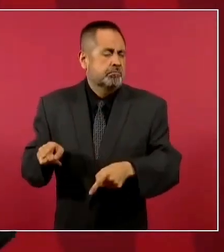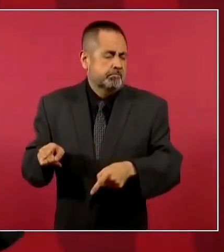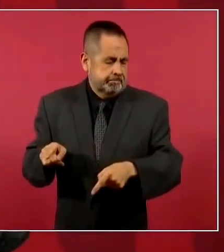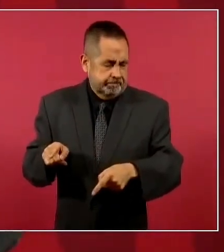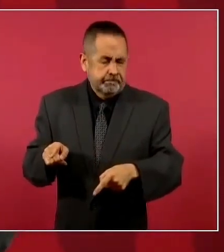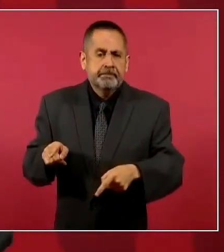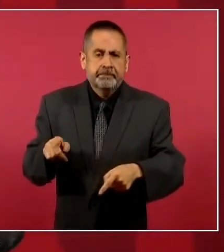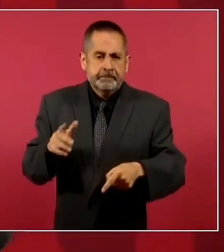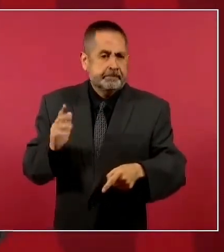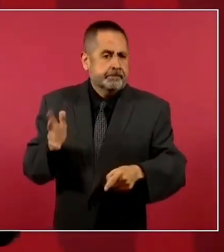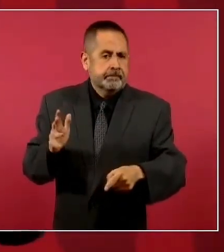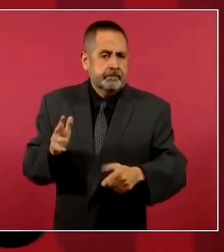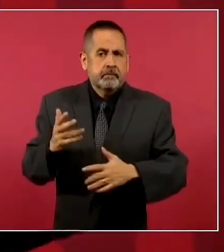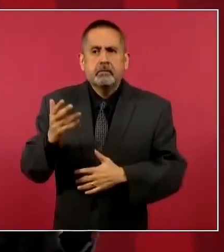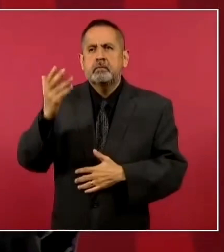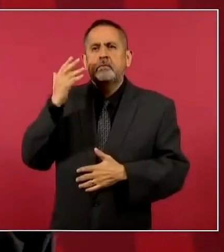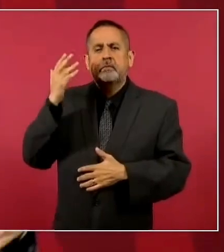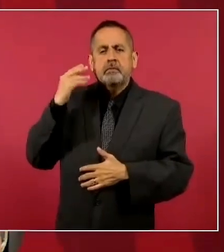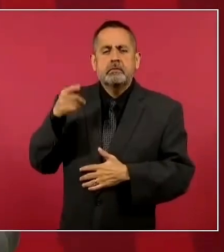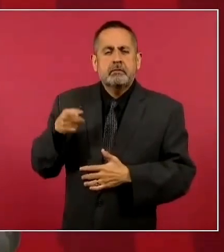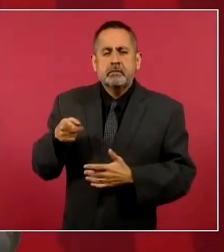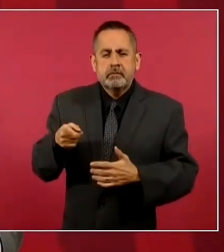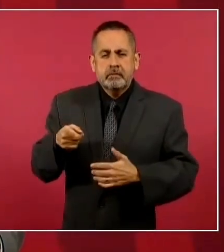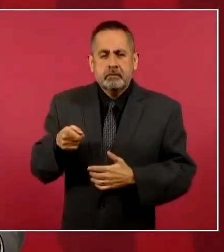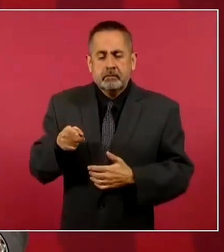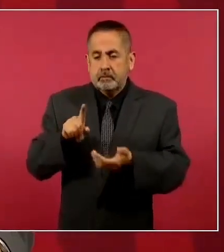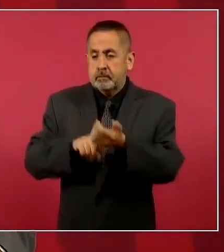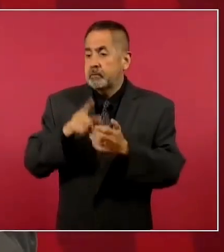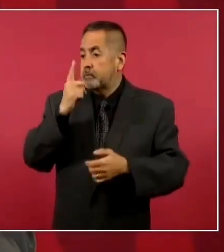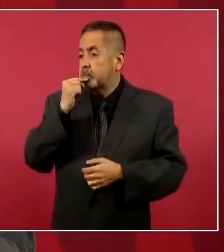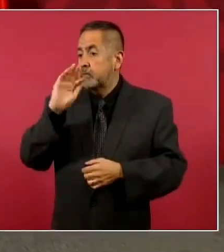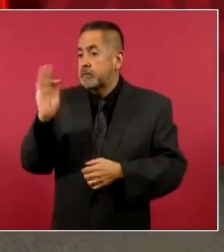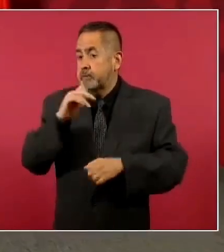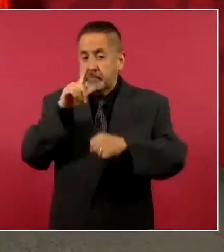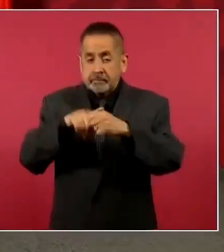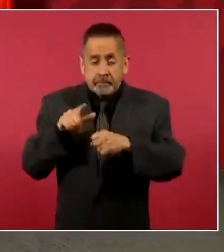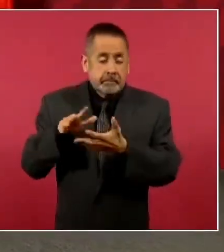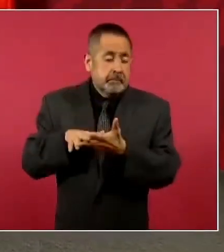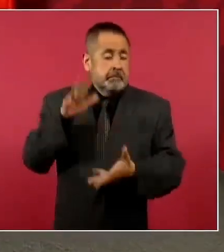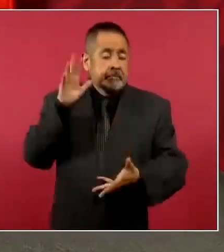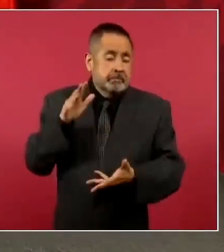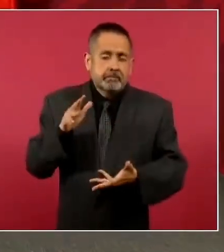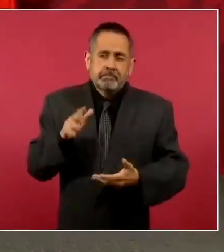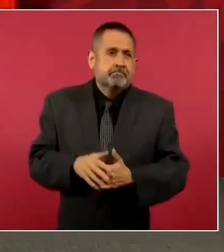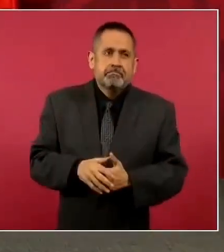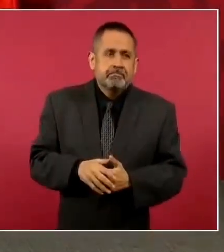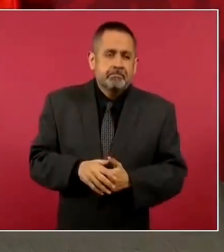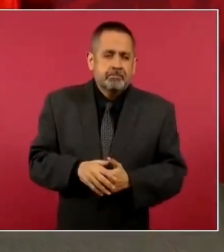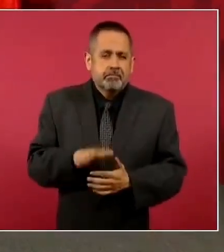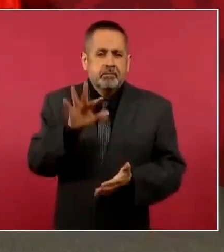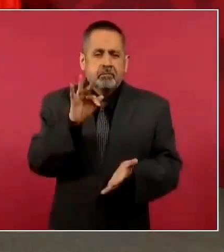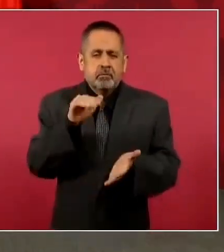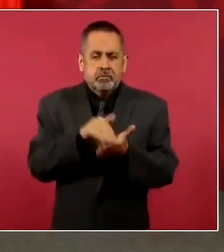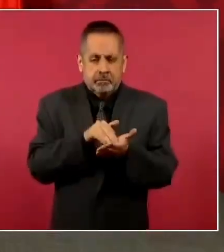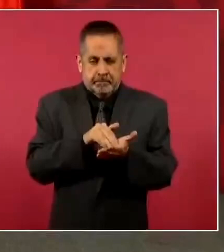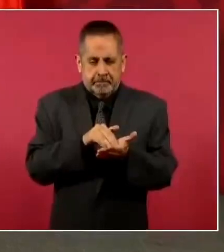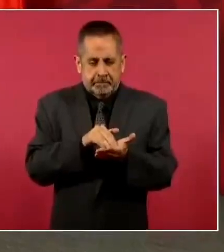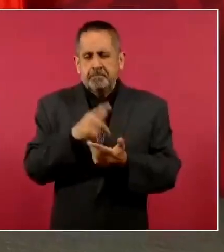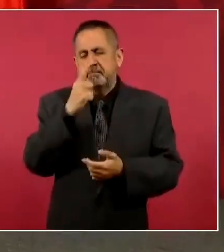Cuando tenía más elementos la Policía Federal, llegó a 40 mil,